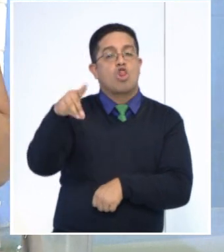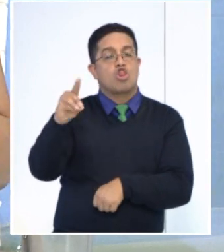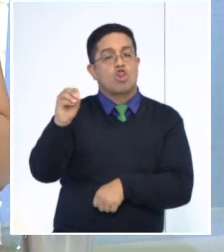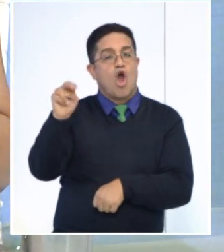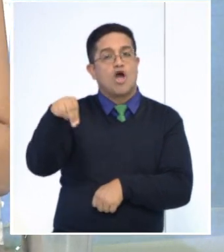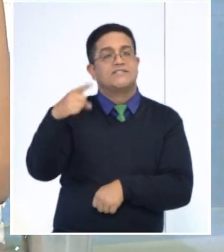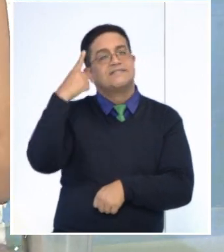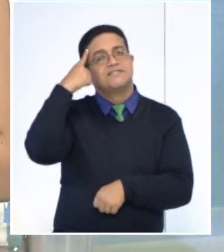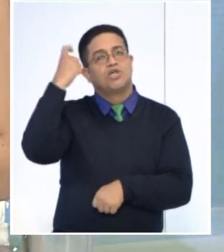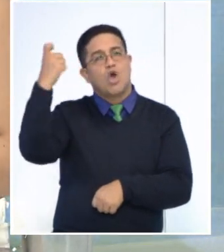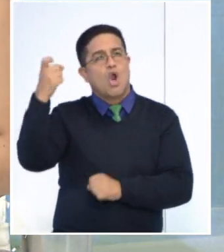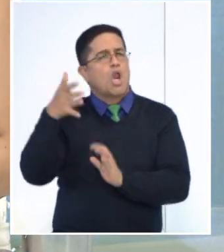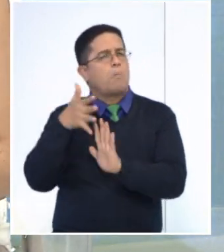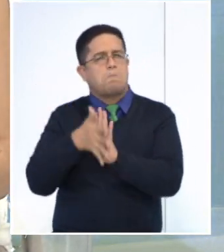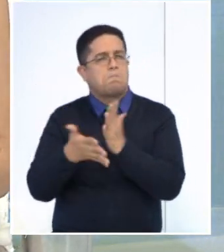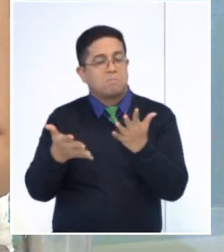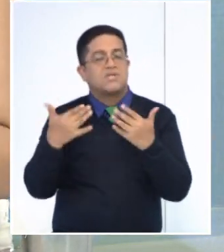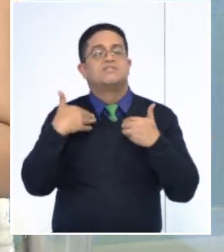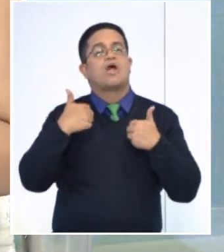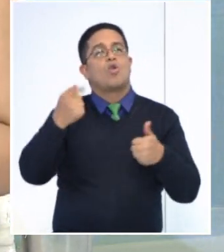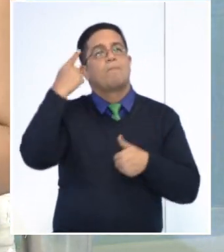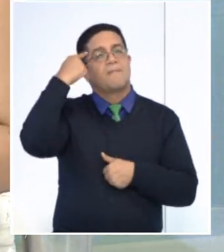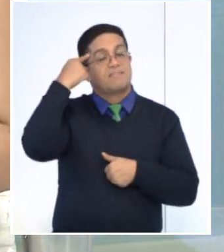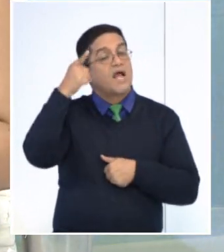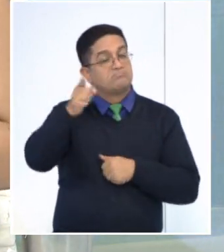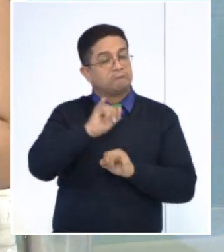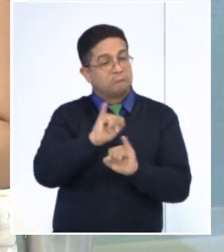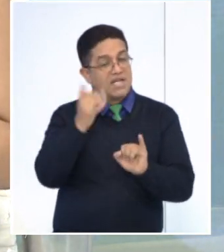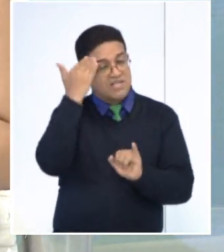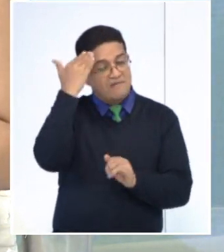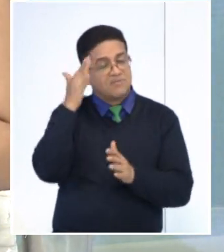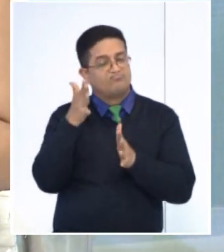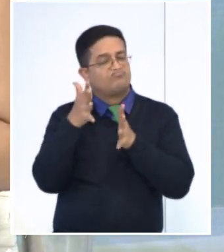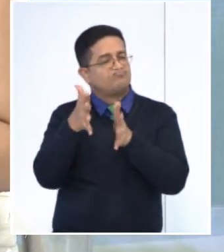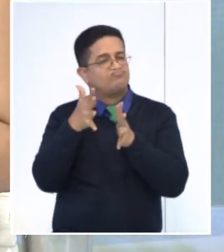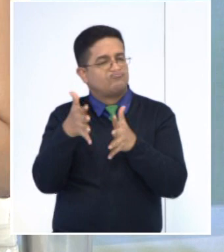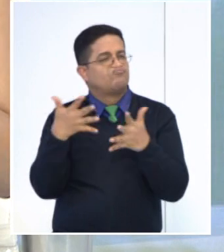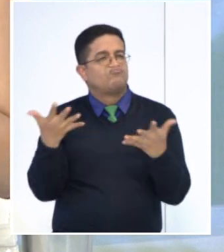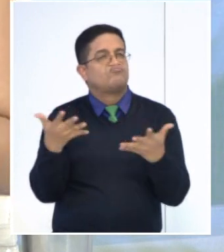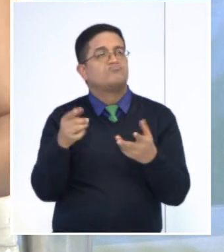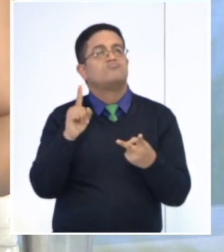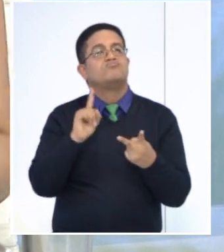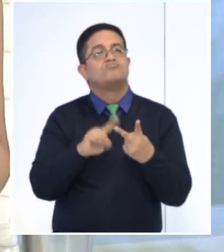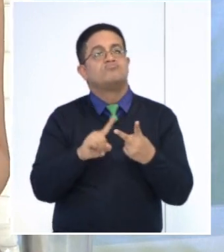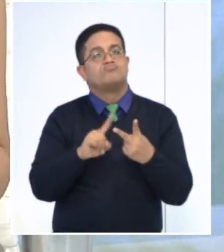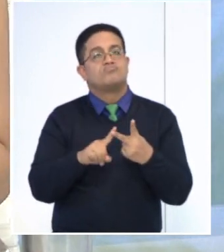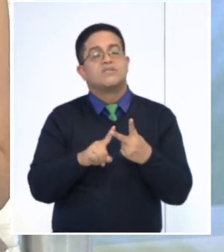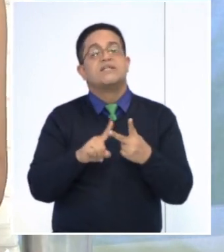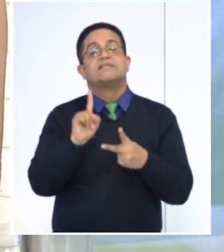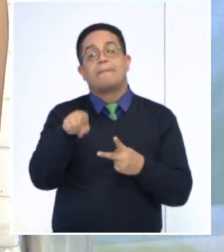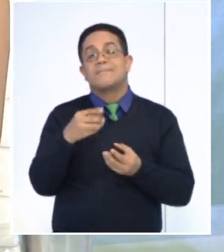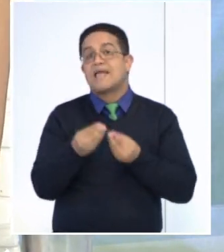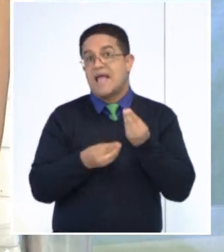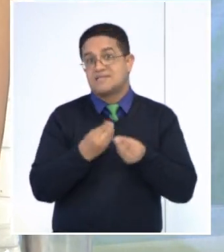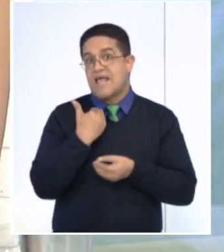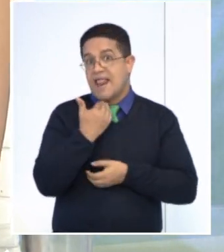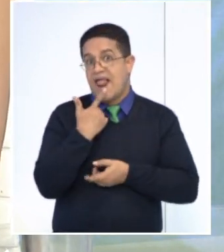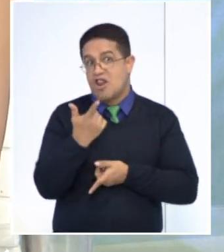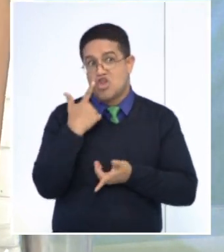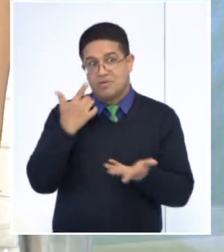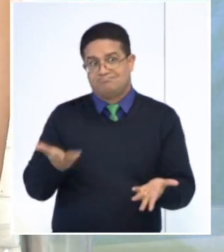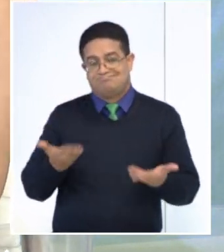Psicólogo. Estuvimos hablando sobre salud mental. Ya sabe algunas recomendaciones que nos deja al día de hoy. Además, hacer las cosas que nos hagan sentir